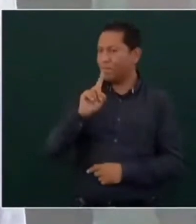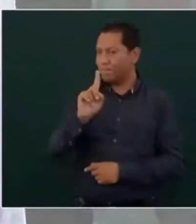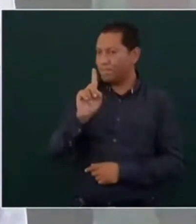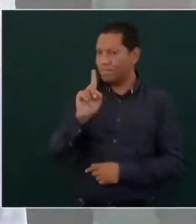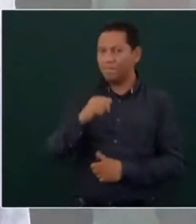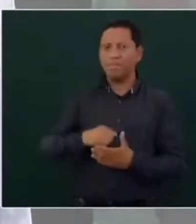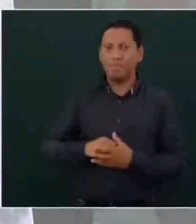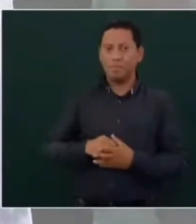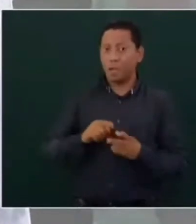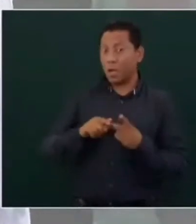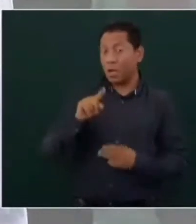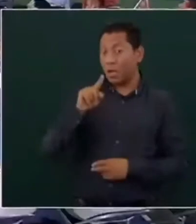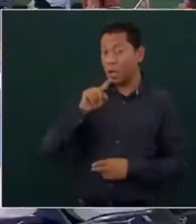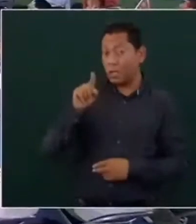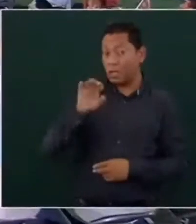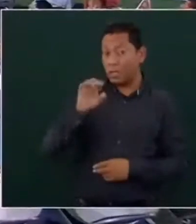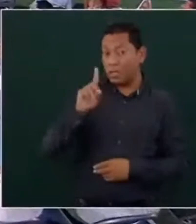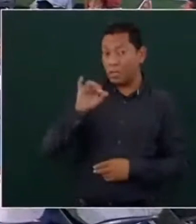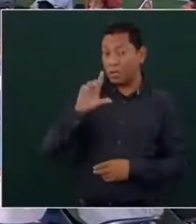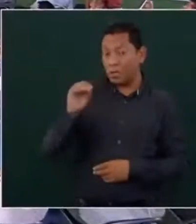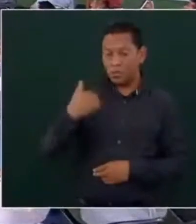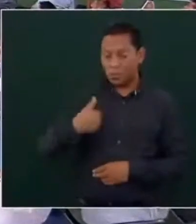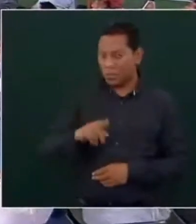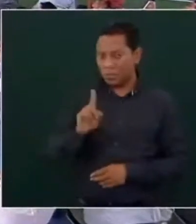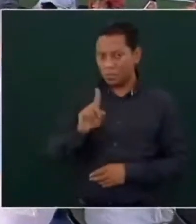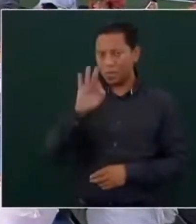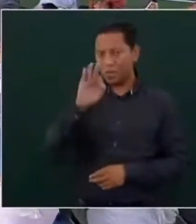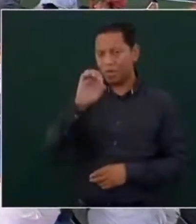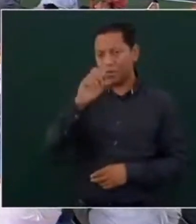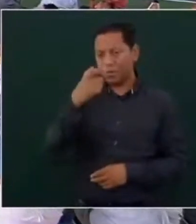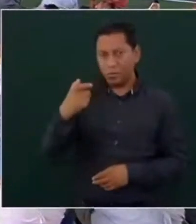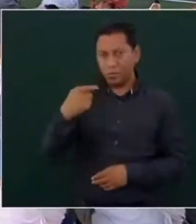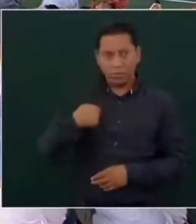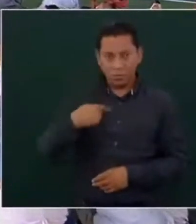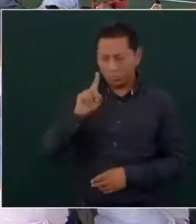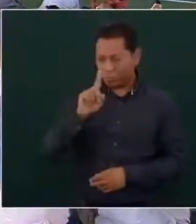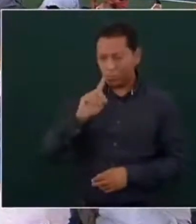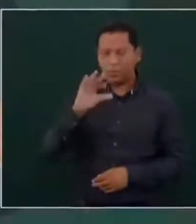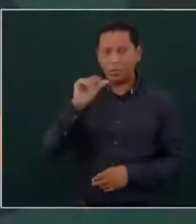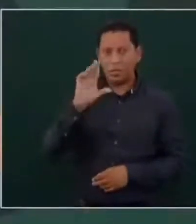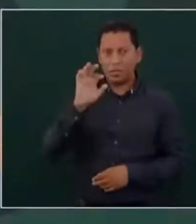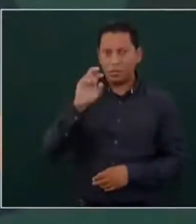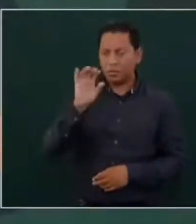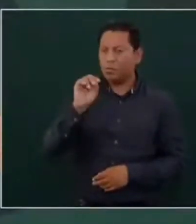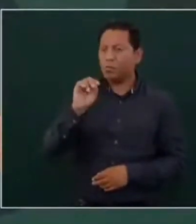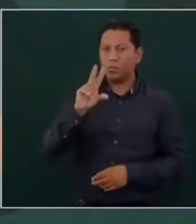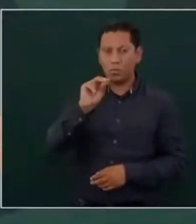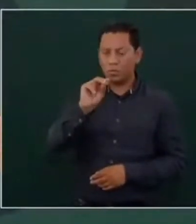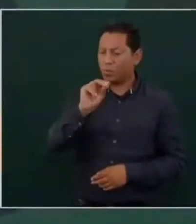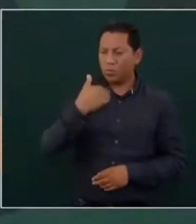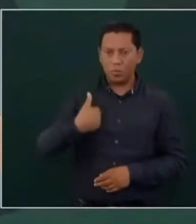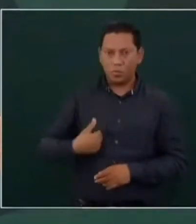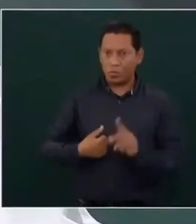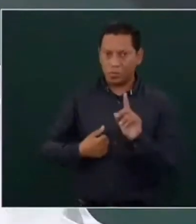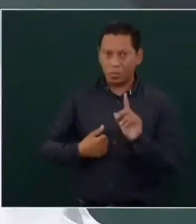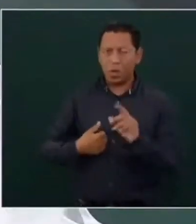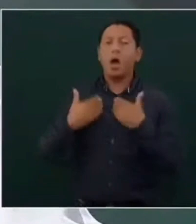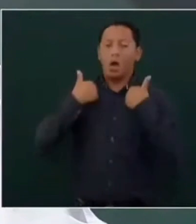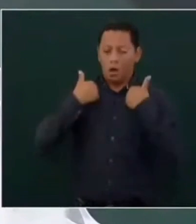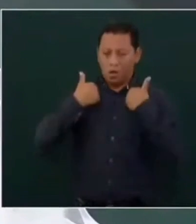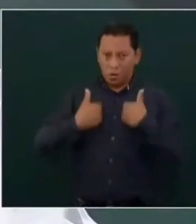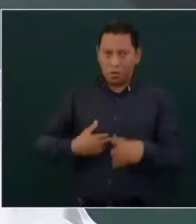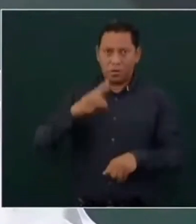no soy Fox no soy Calderón si soy el comandante